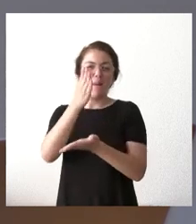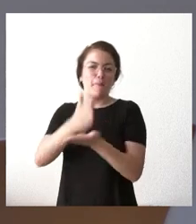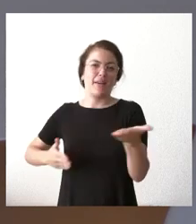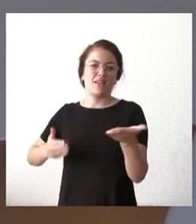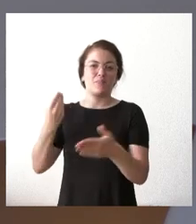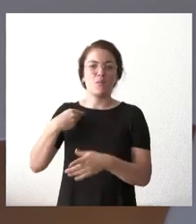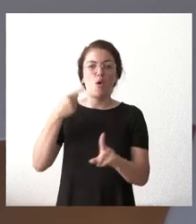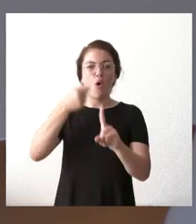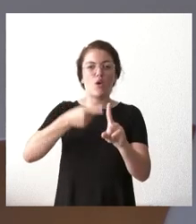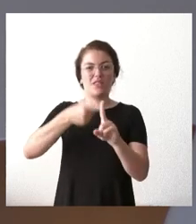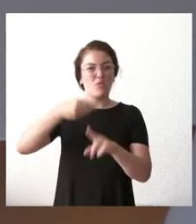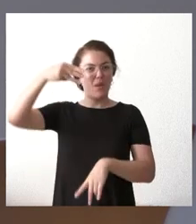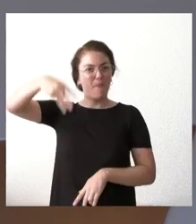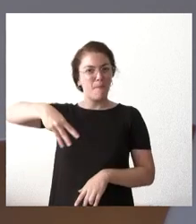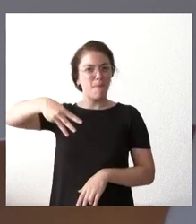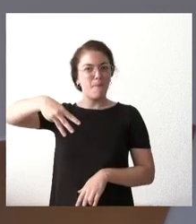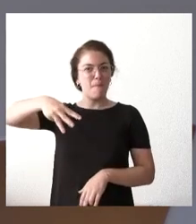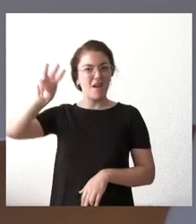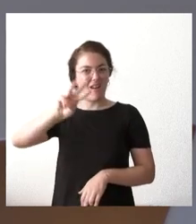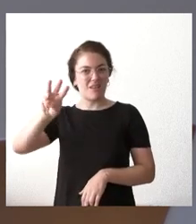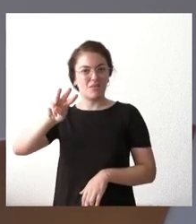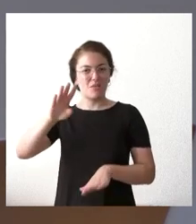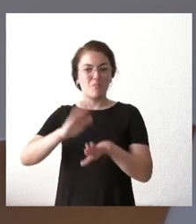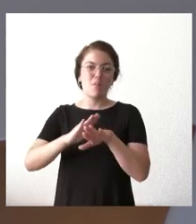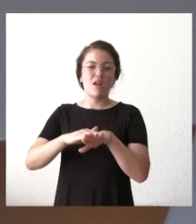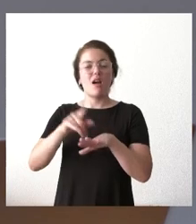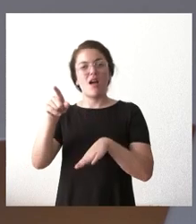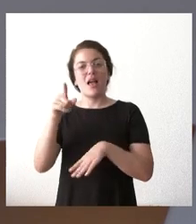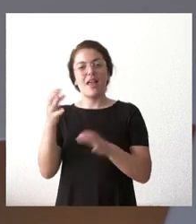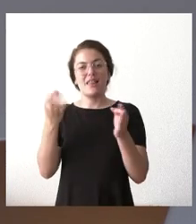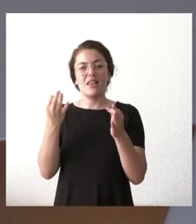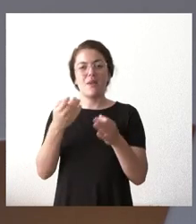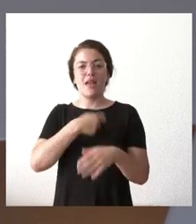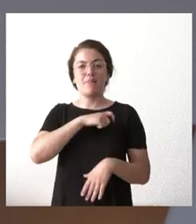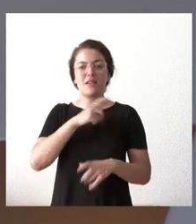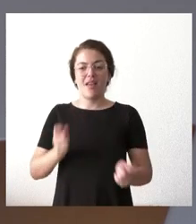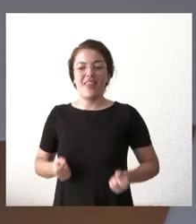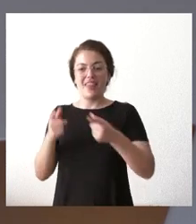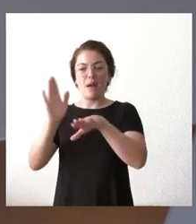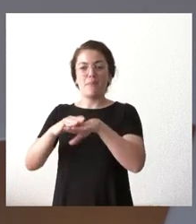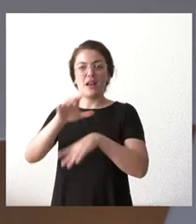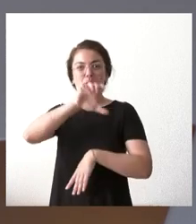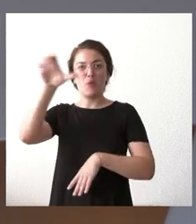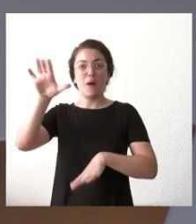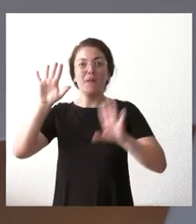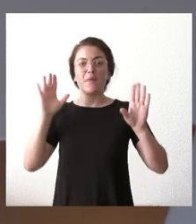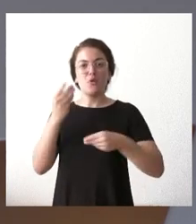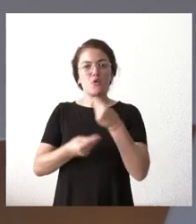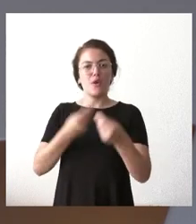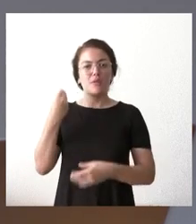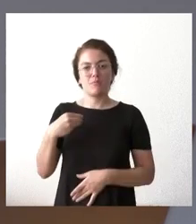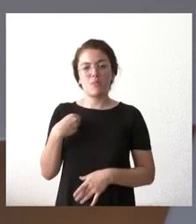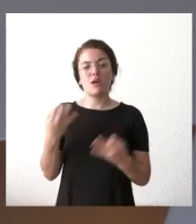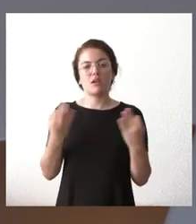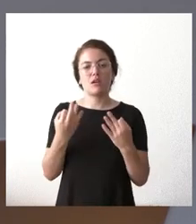megavatios de energías renovables tenía que aportar España al conjunto de Europa pero no hizo algo que tiene que haber